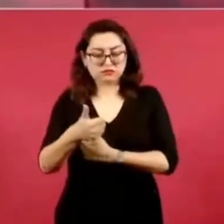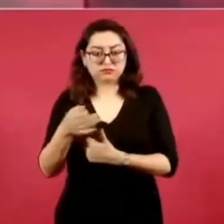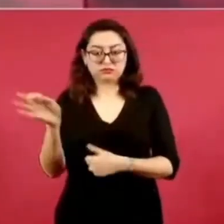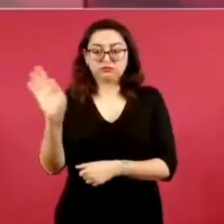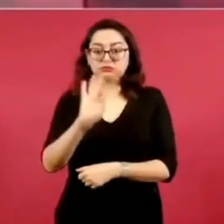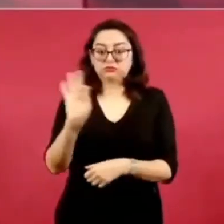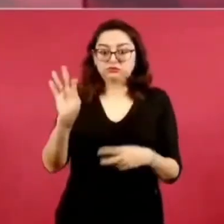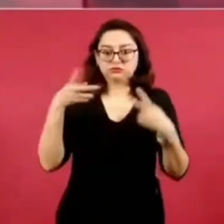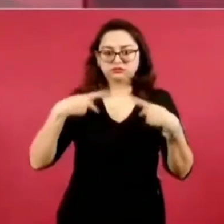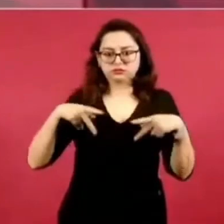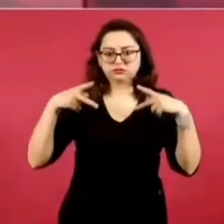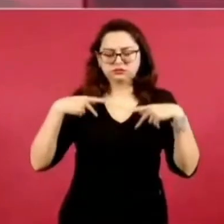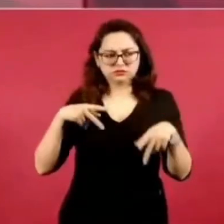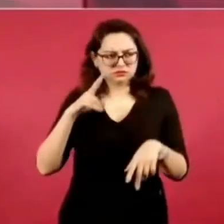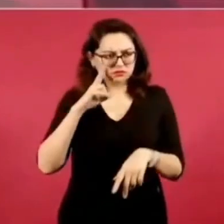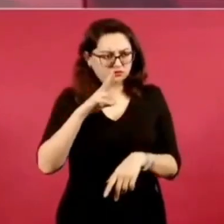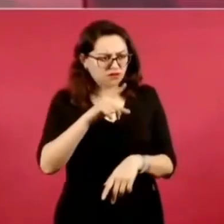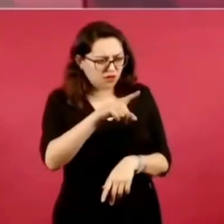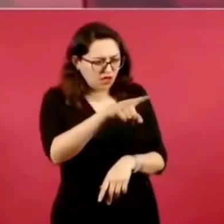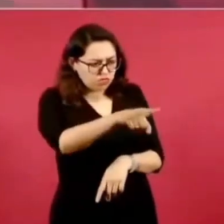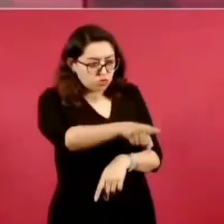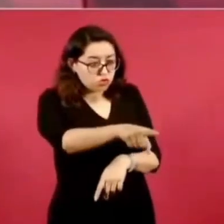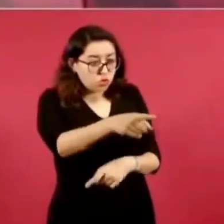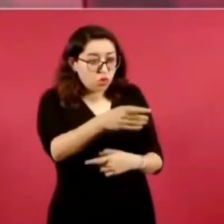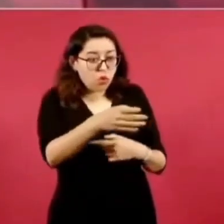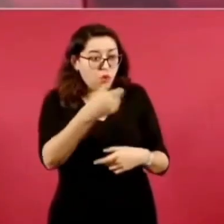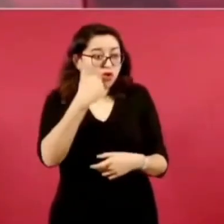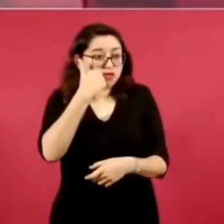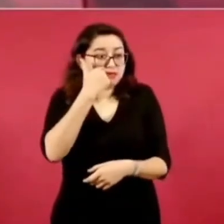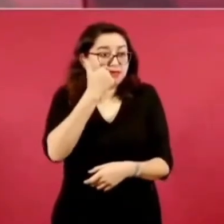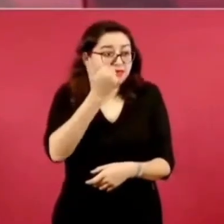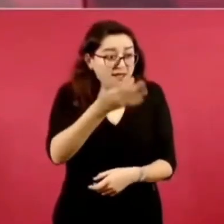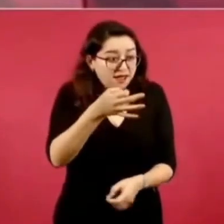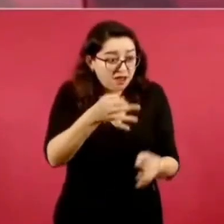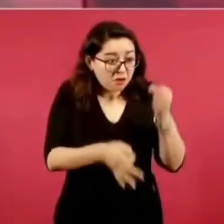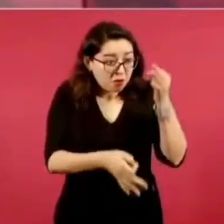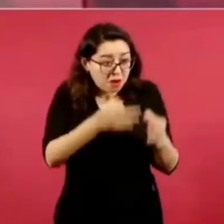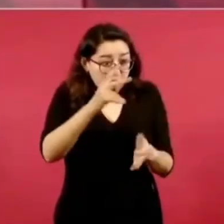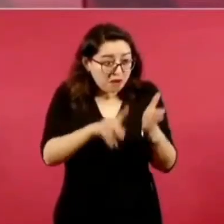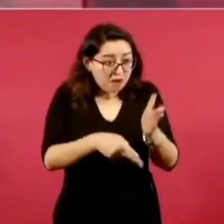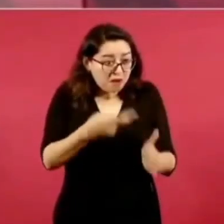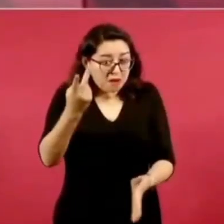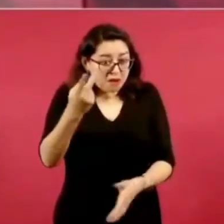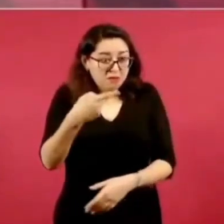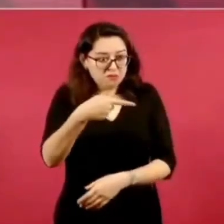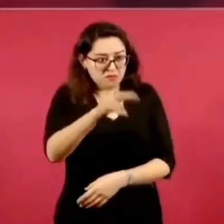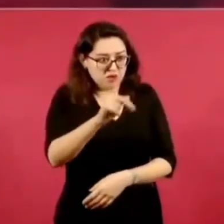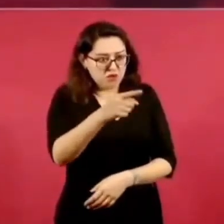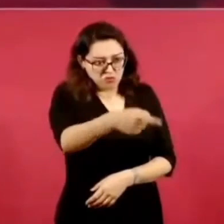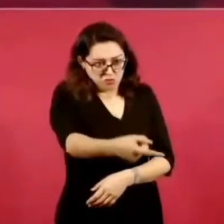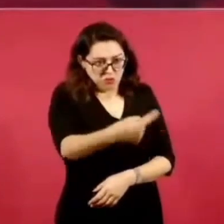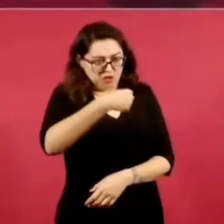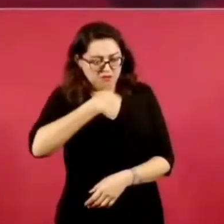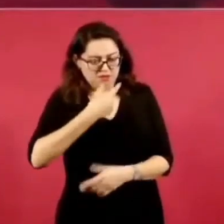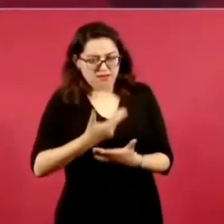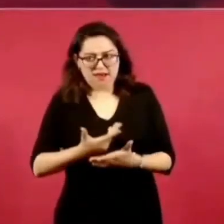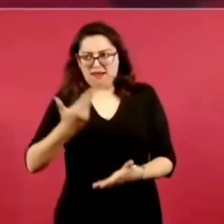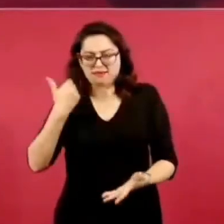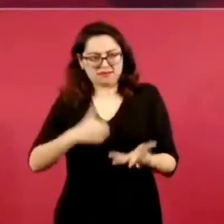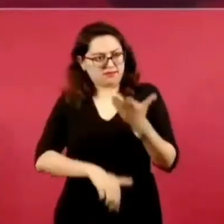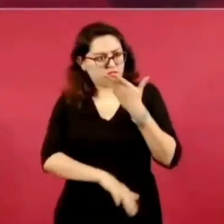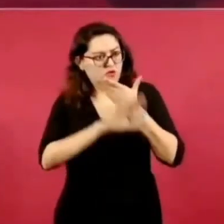de una resolución en mi contra